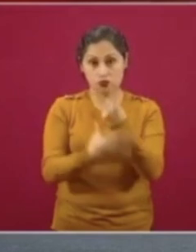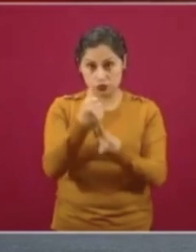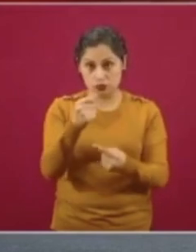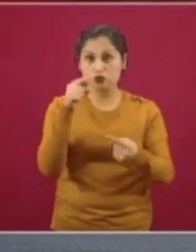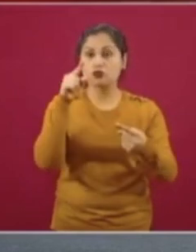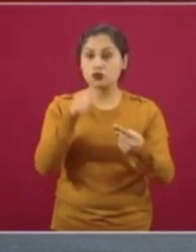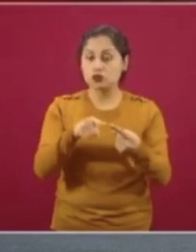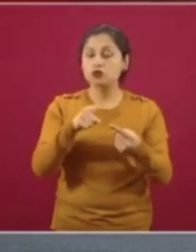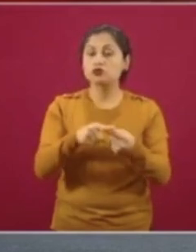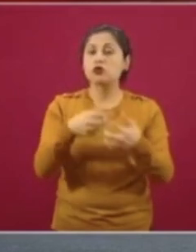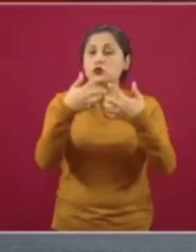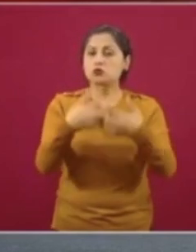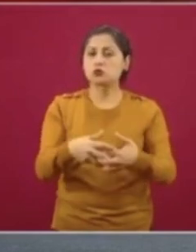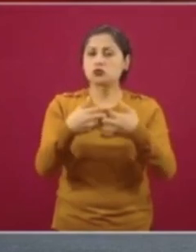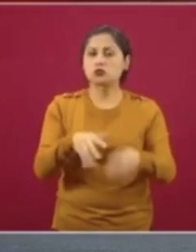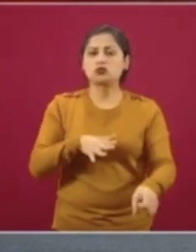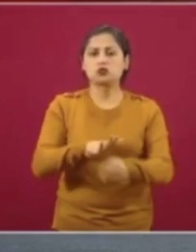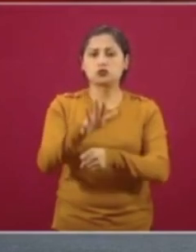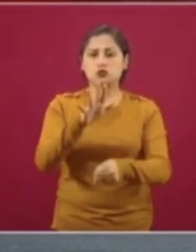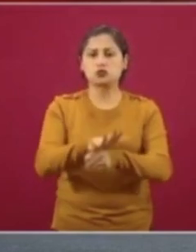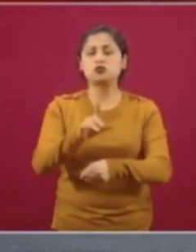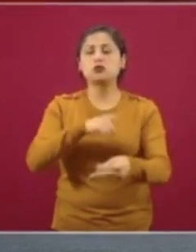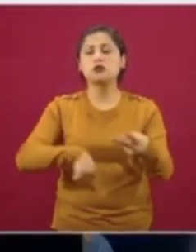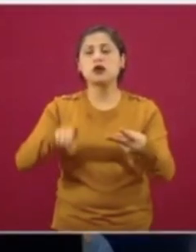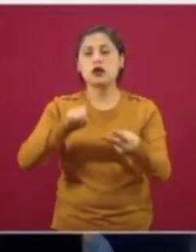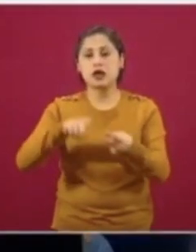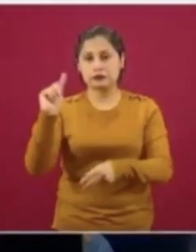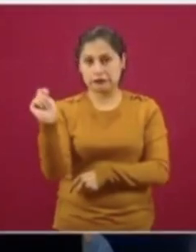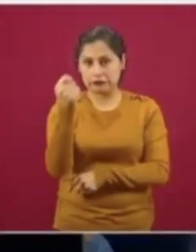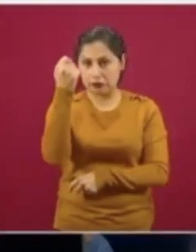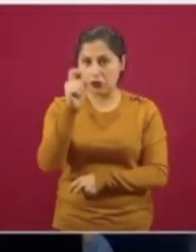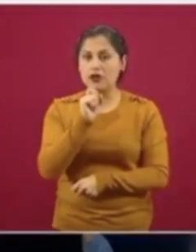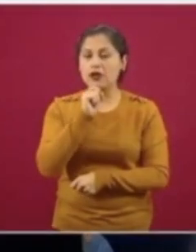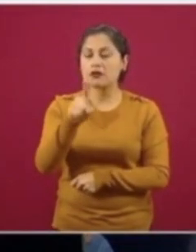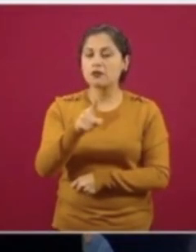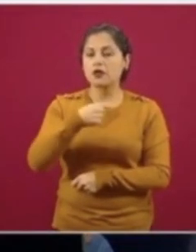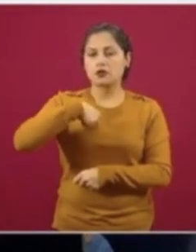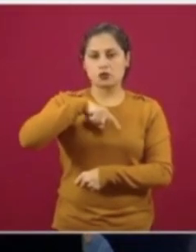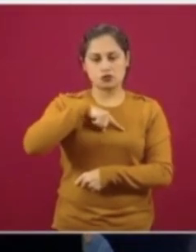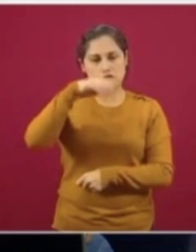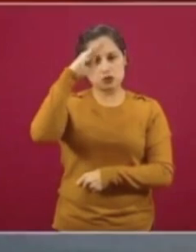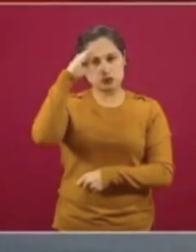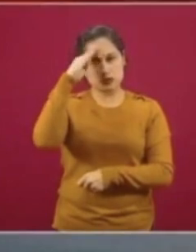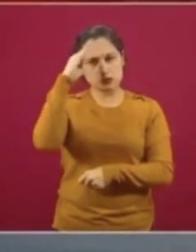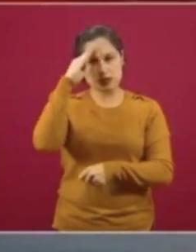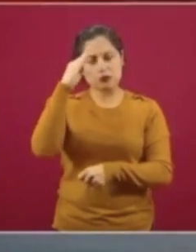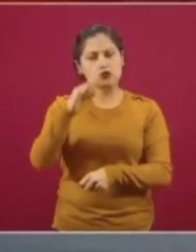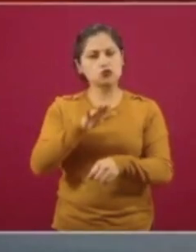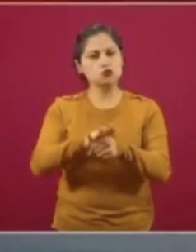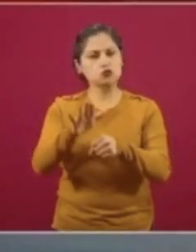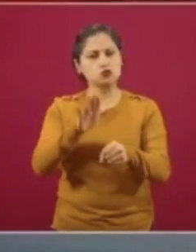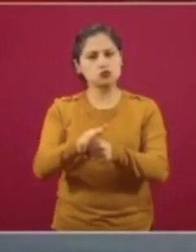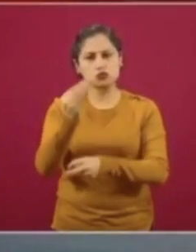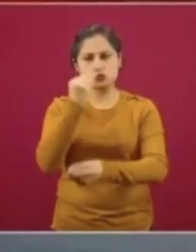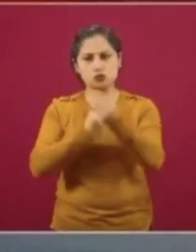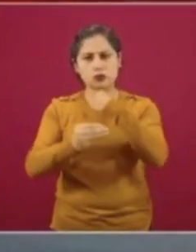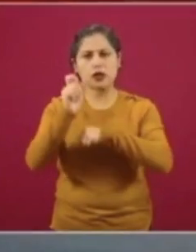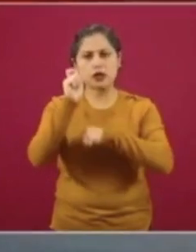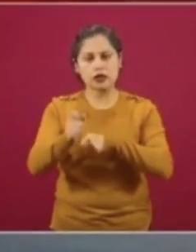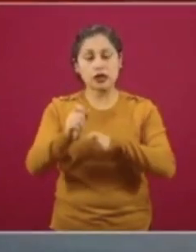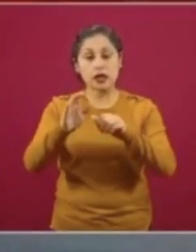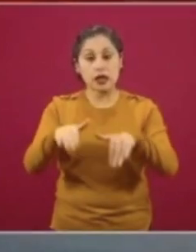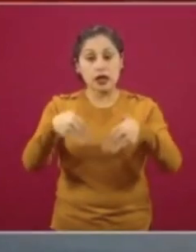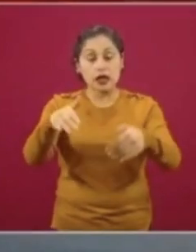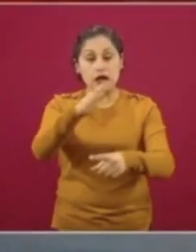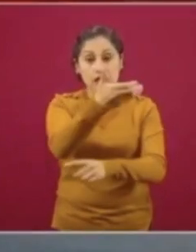tecnología. Y cuando decimos autosuficiencia alimentaria, decimos en primer lugar que los que producen alimentos y nos dan de comer,